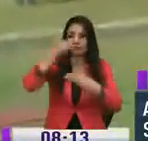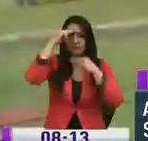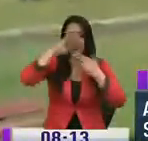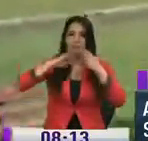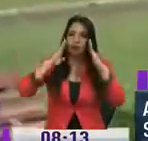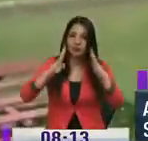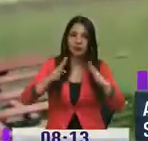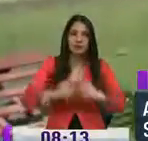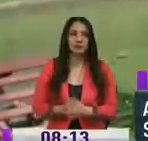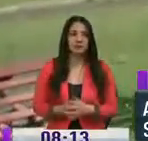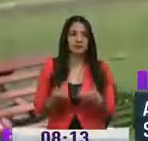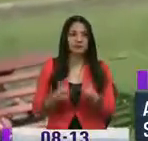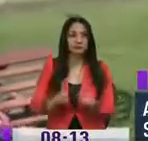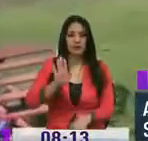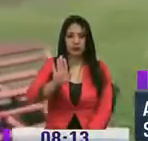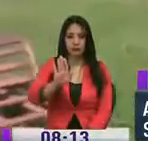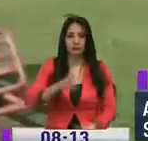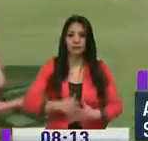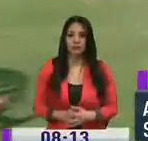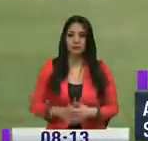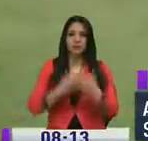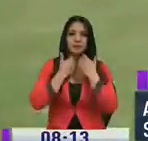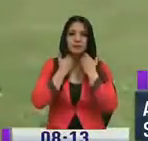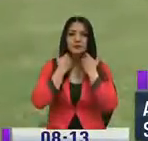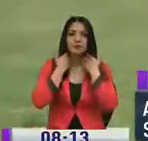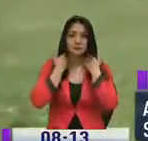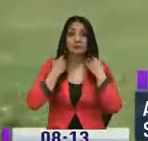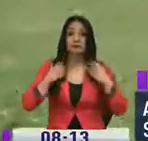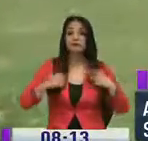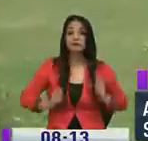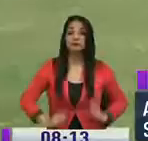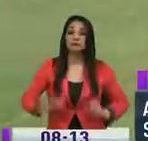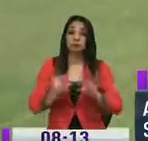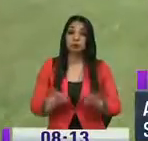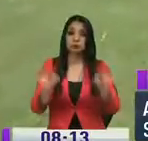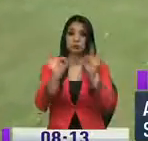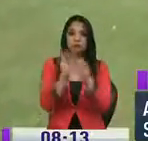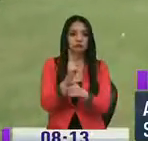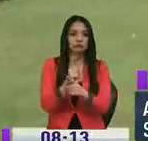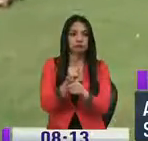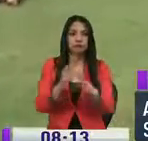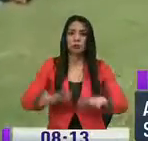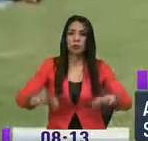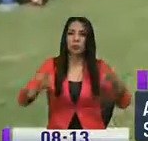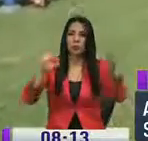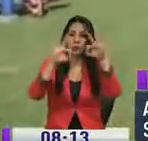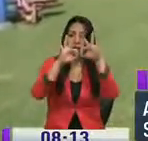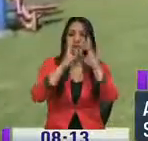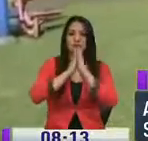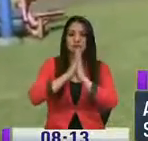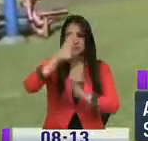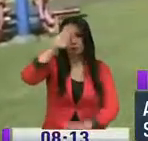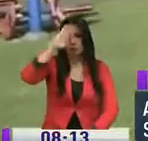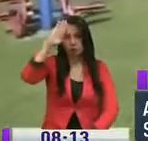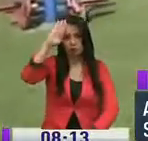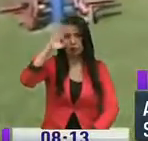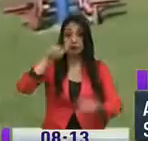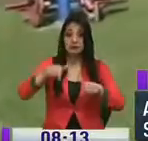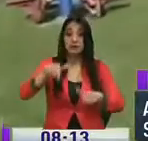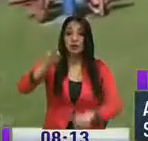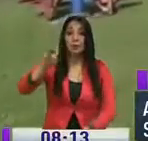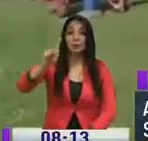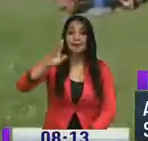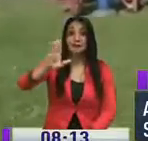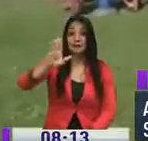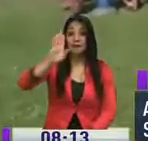hacia ustedes, Ali y Robert. Es muy importante entonces, por favor, a la Policía Nacional que este UPC ya está